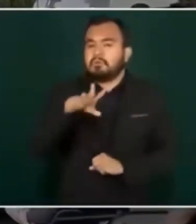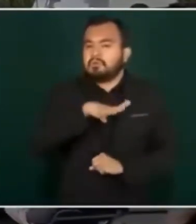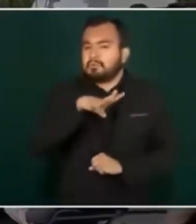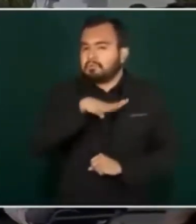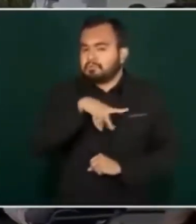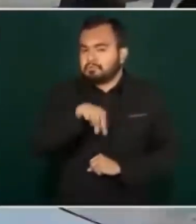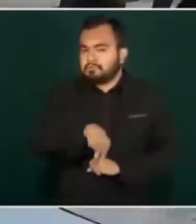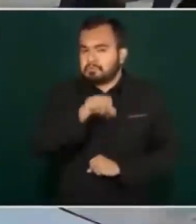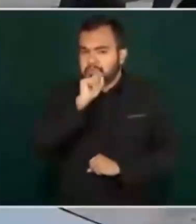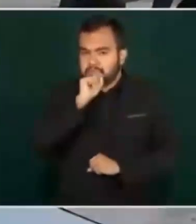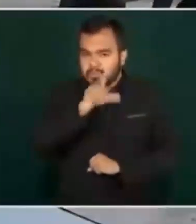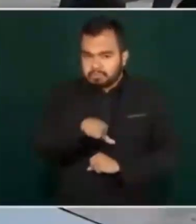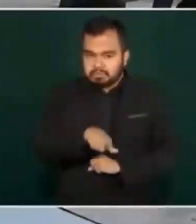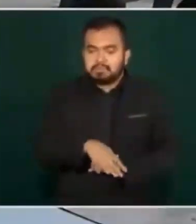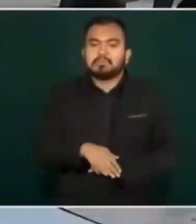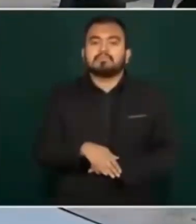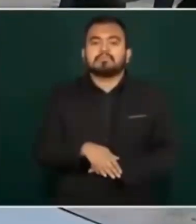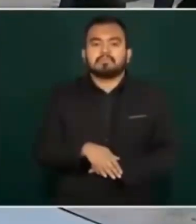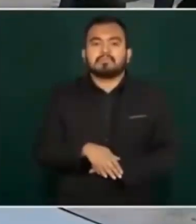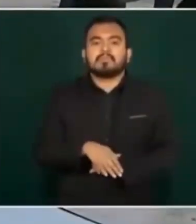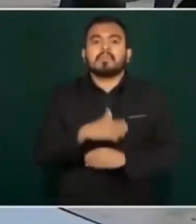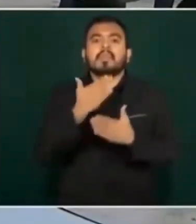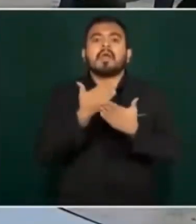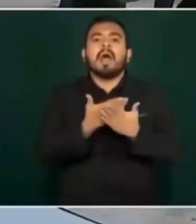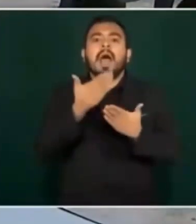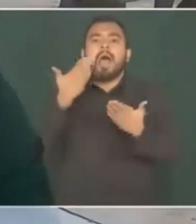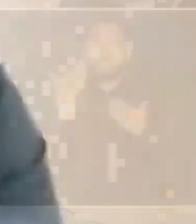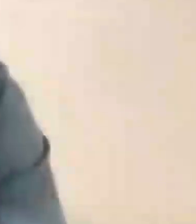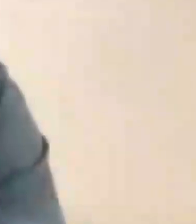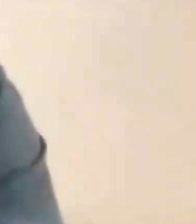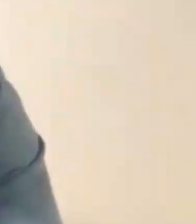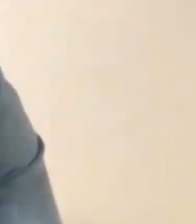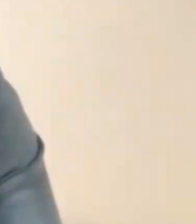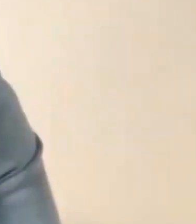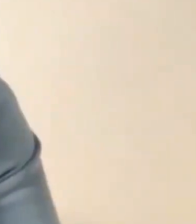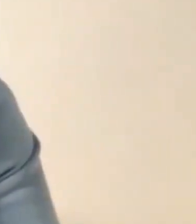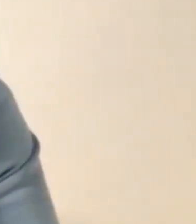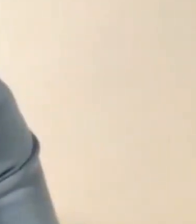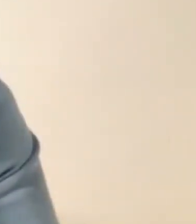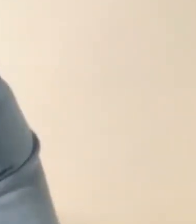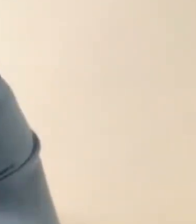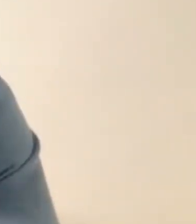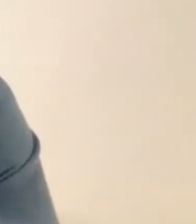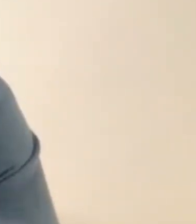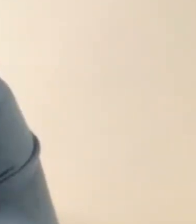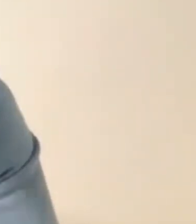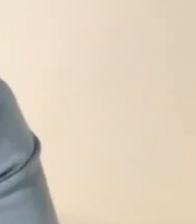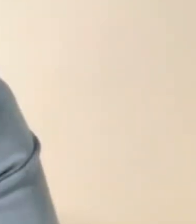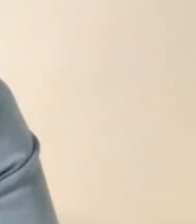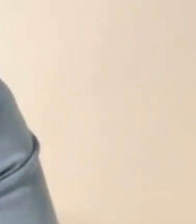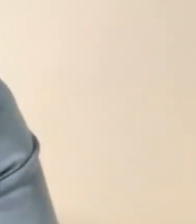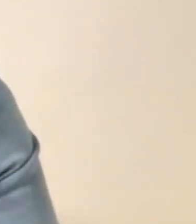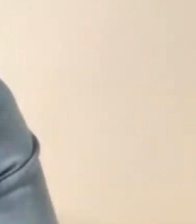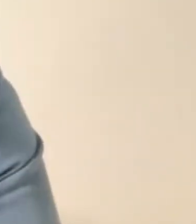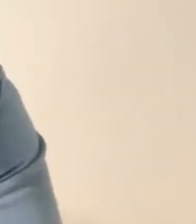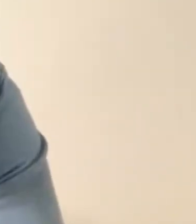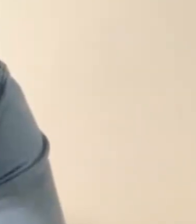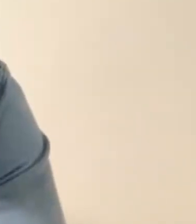Ya. Vamos. Le faltó decir al presidente, nótese mi sarcasmo, así muy a la Serrano.